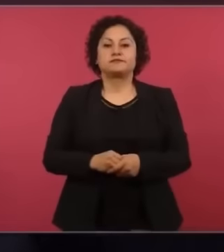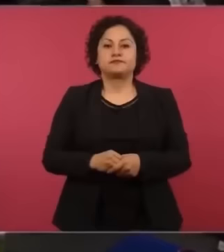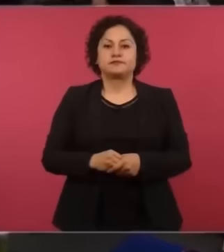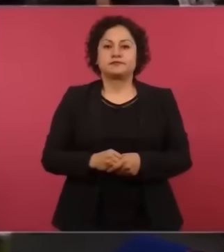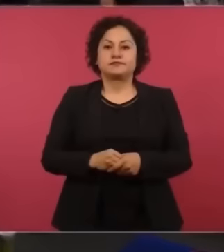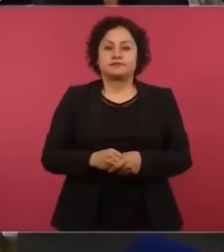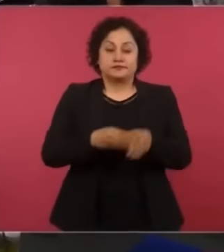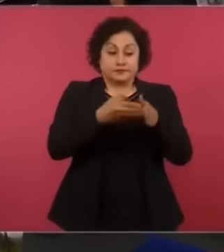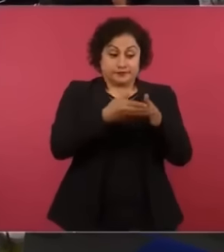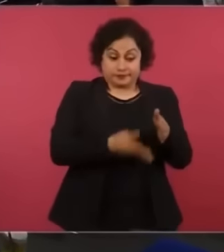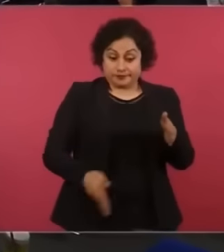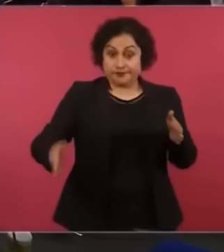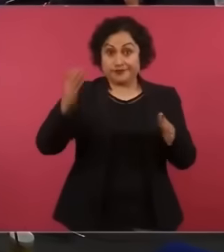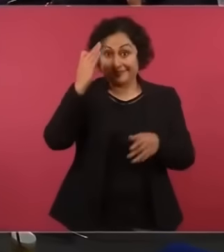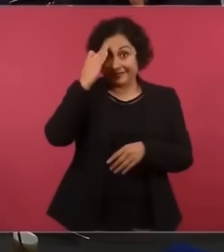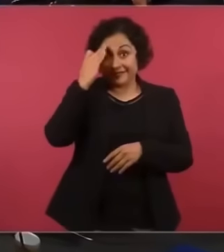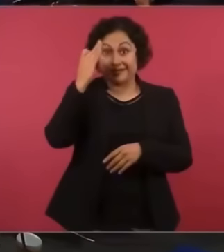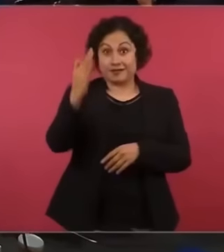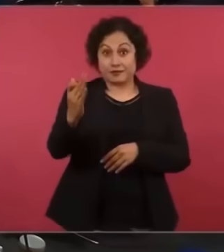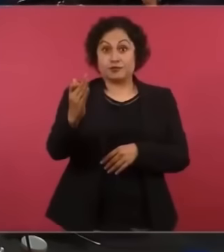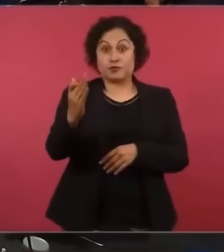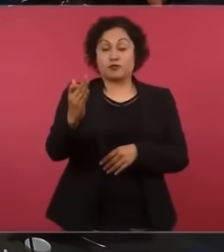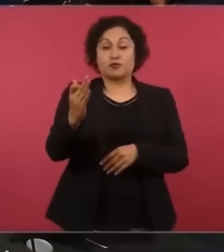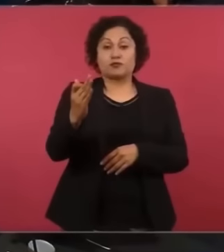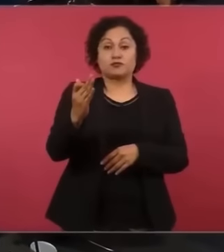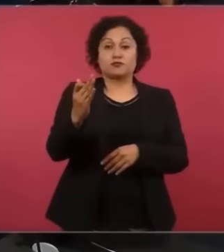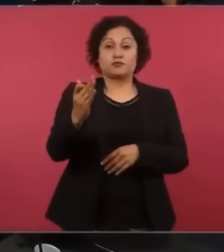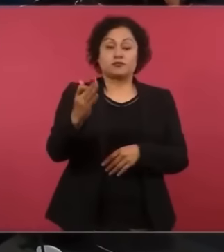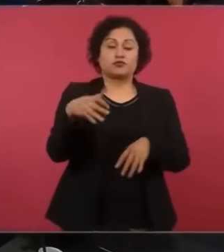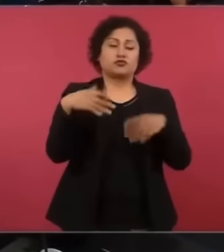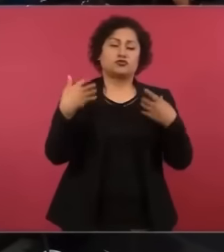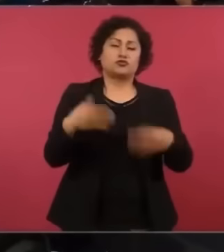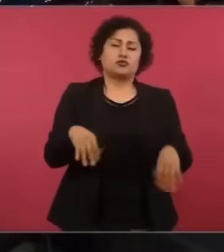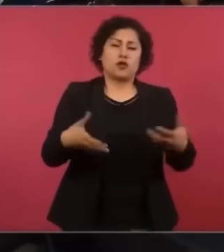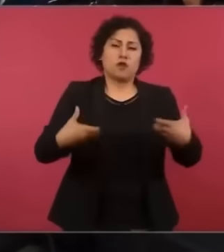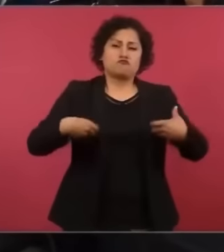el periodo de más robo,